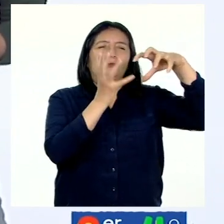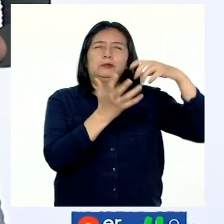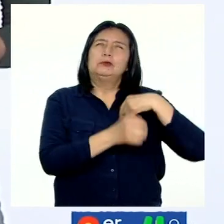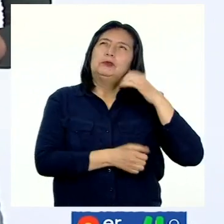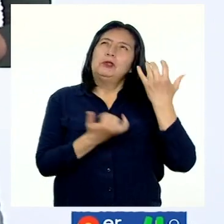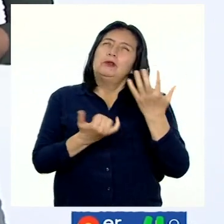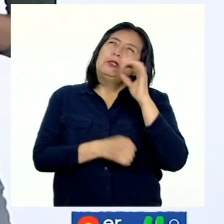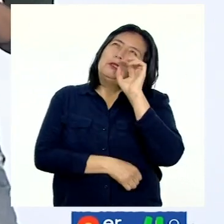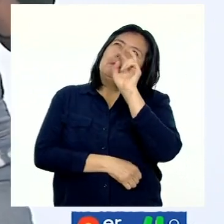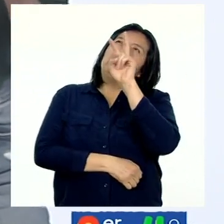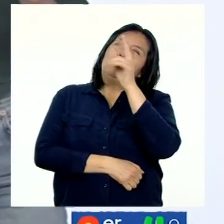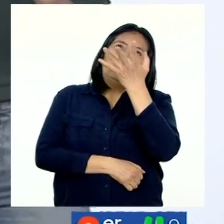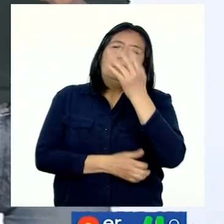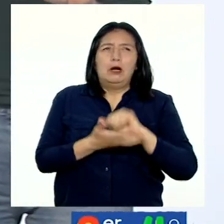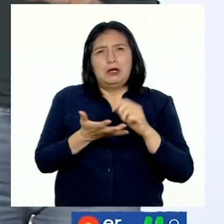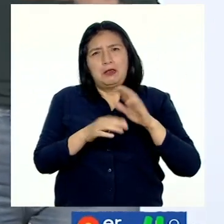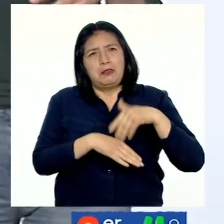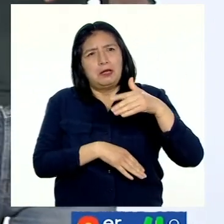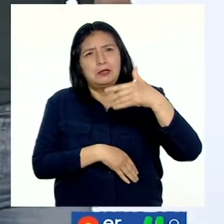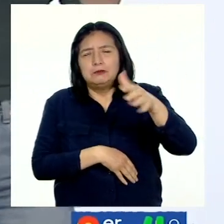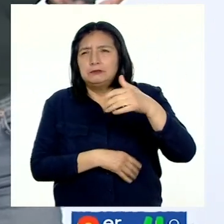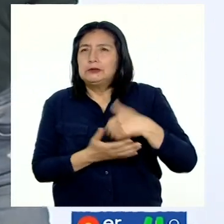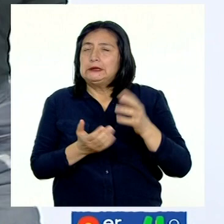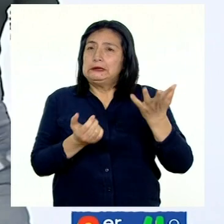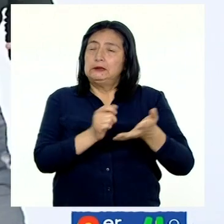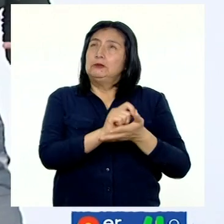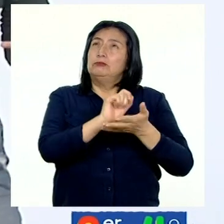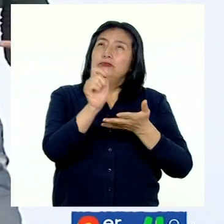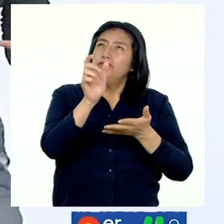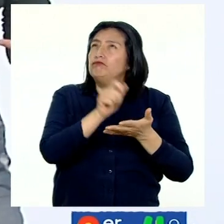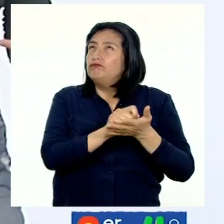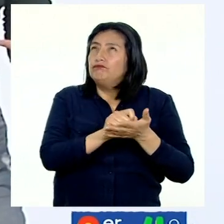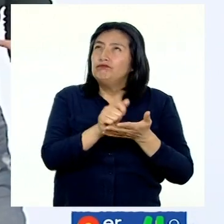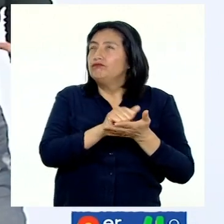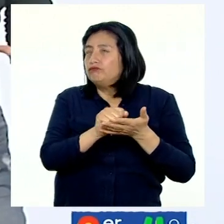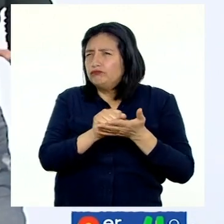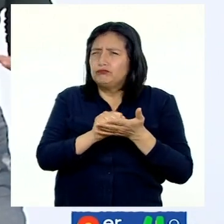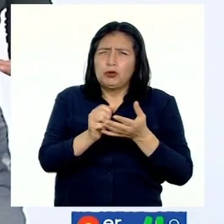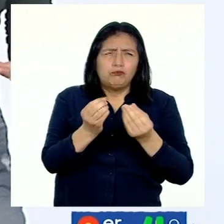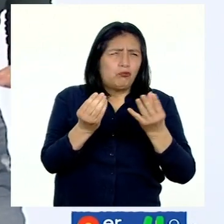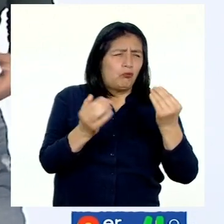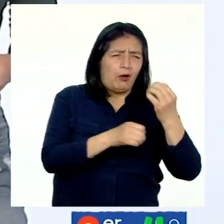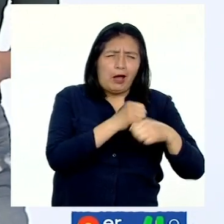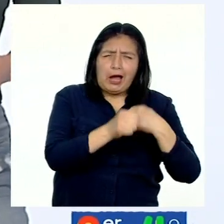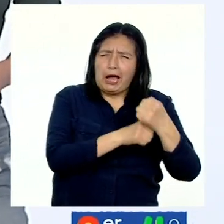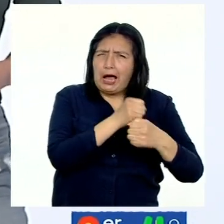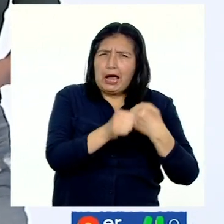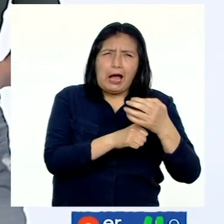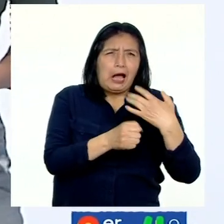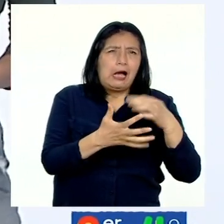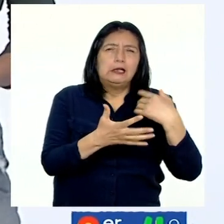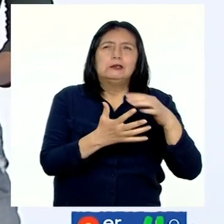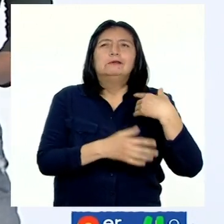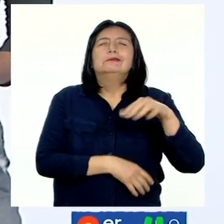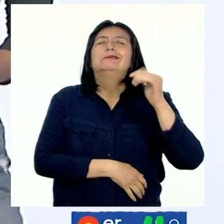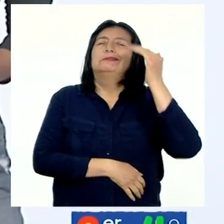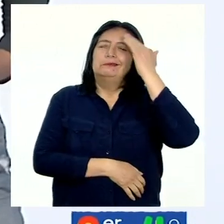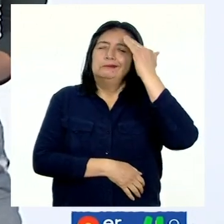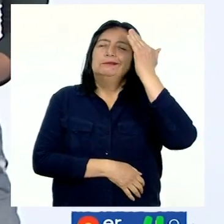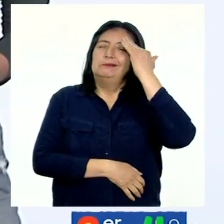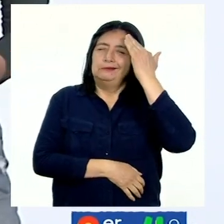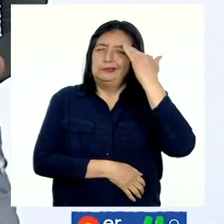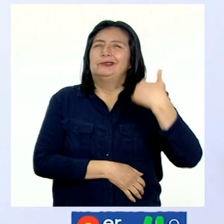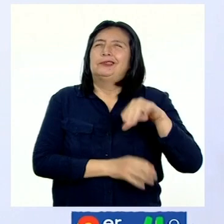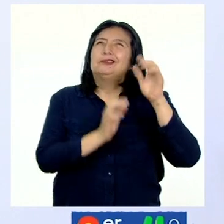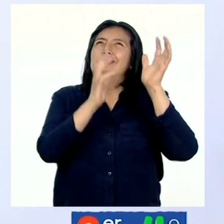lo que observa en ella. Luego de registrar información sobre el tiempo durante muchos años, lograba conocer mucho